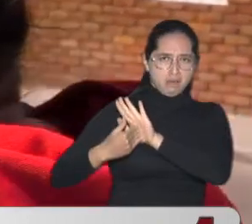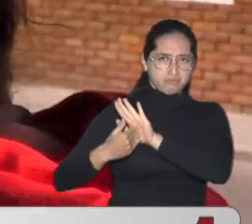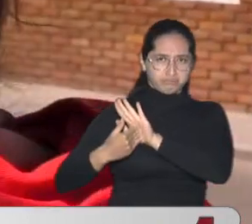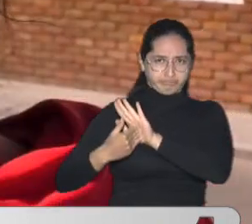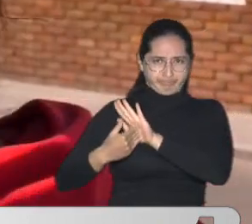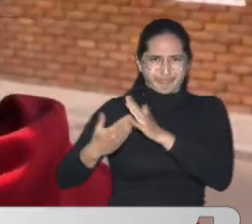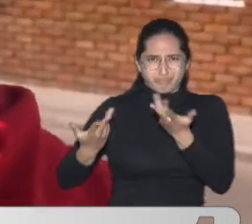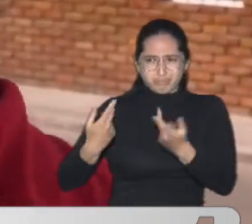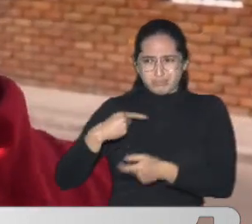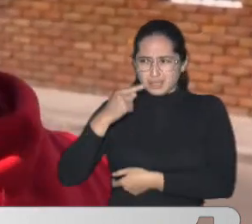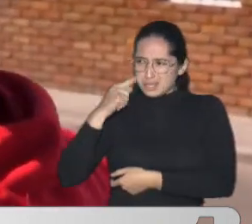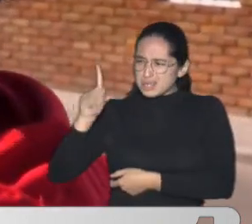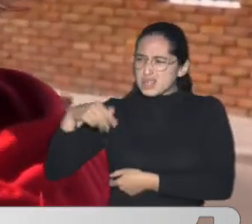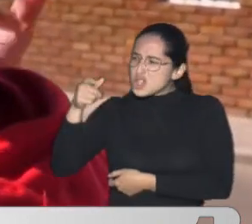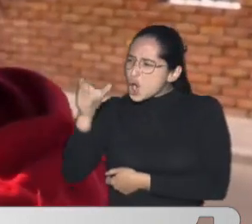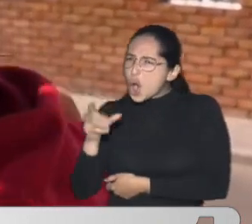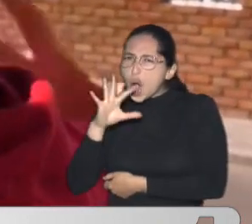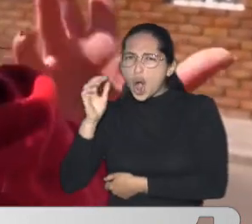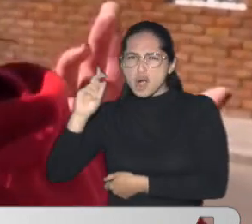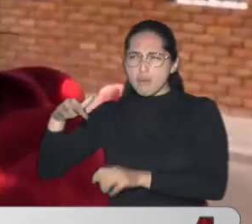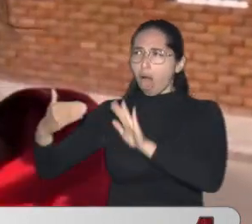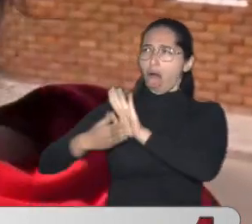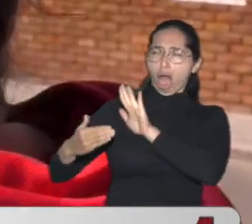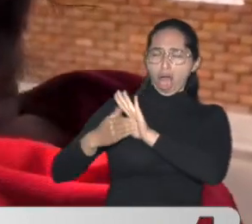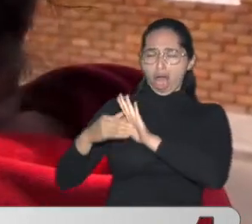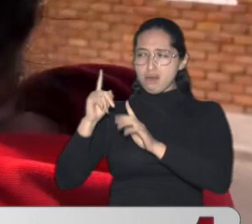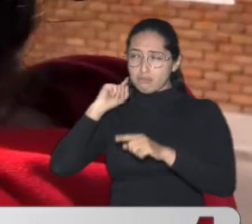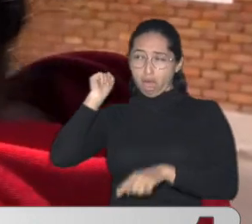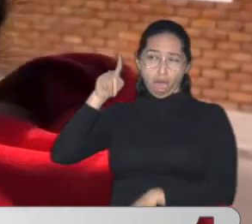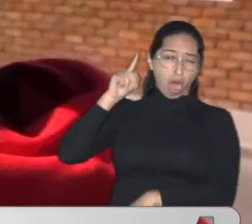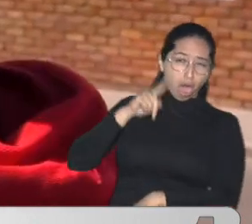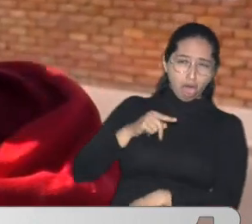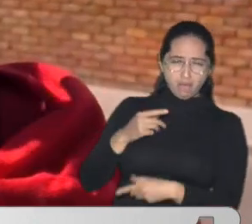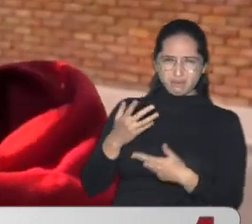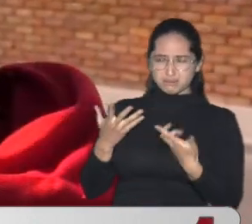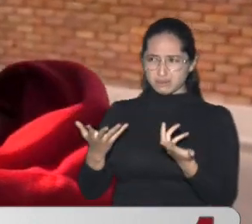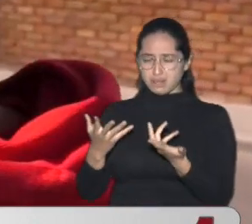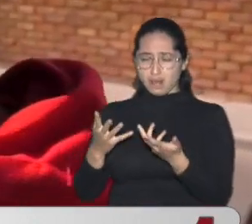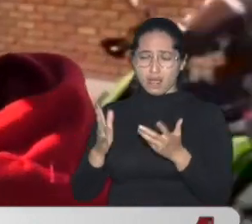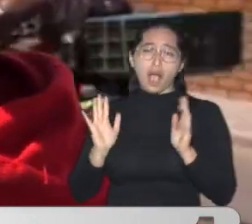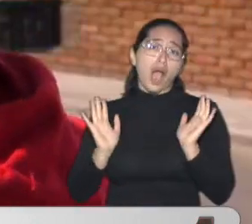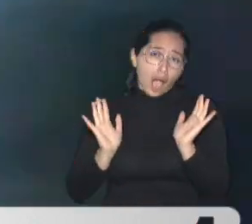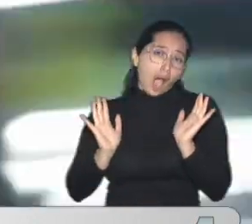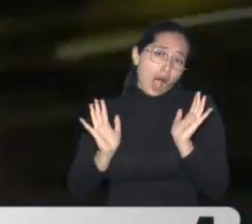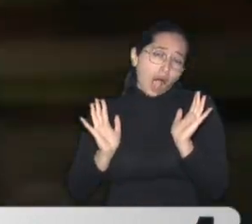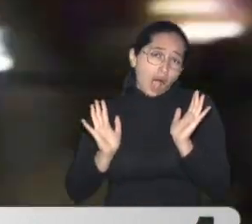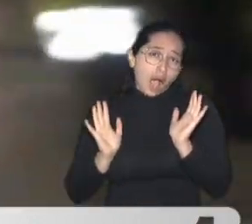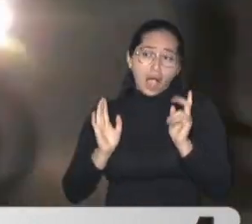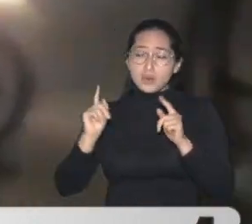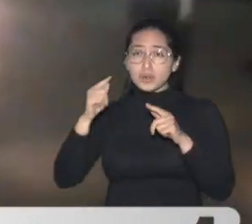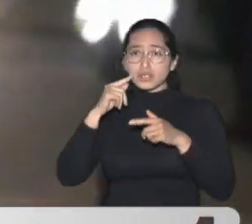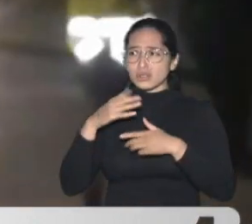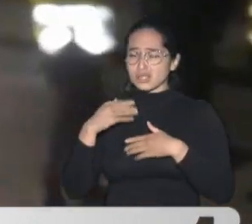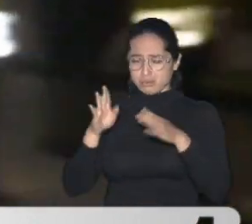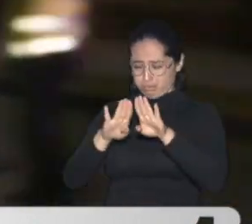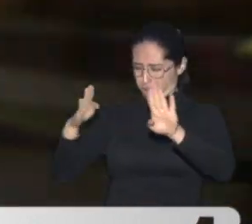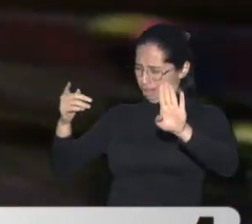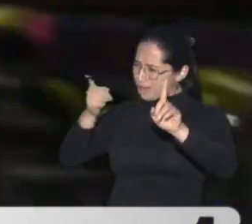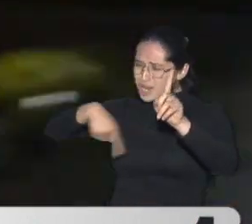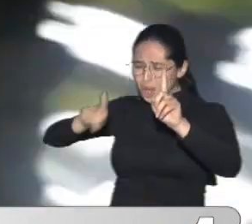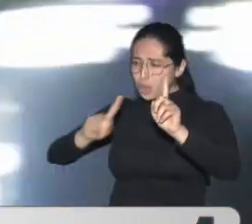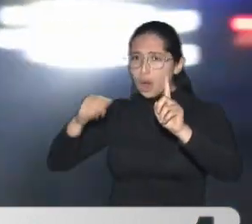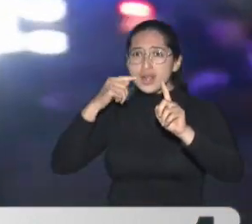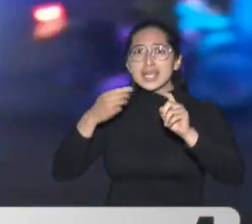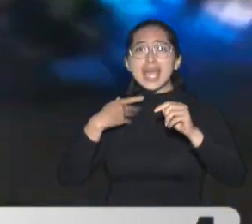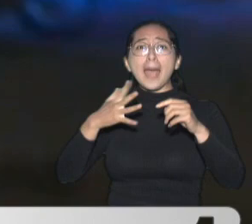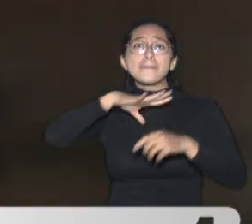gol Como está Borracho Intenta En su medio Borrachera Pelear con los policías Pues se sale el perro Y el perro sale Y le ladra